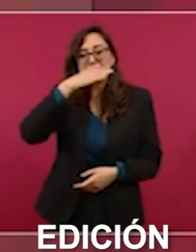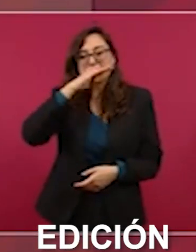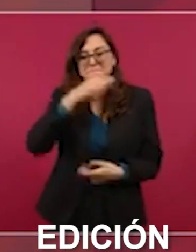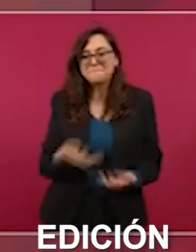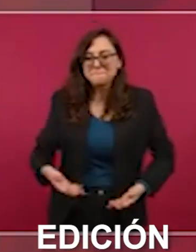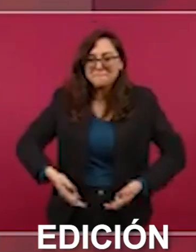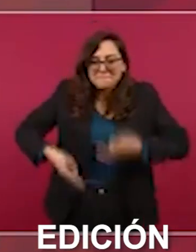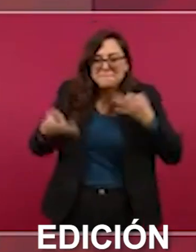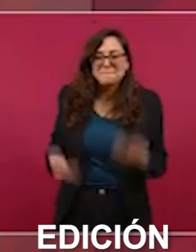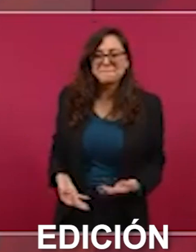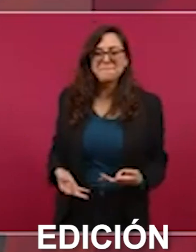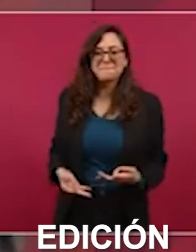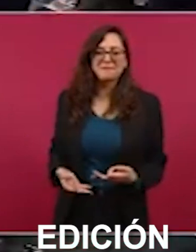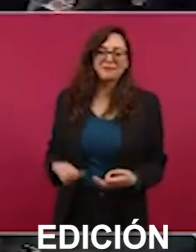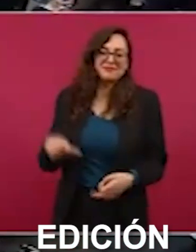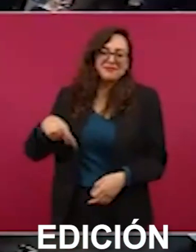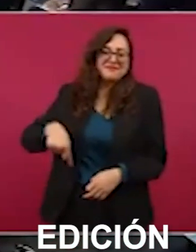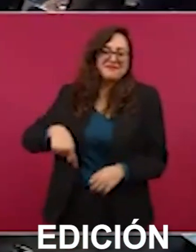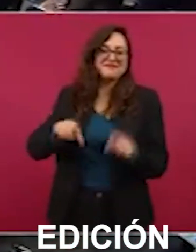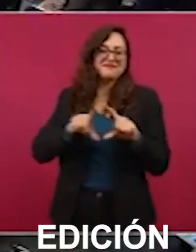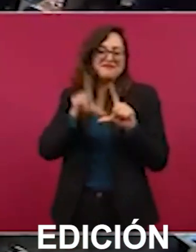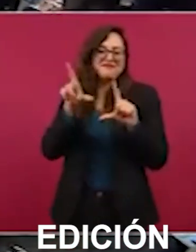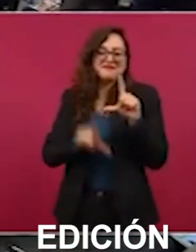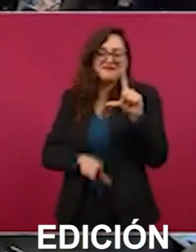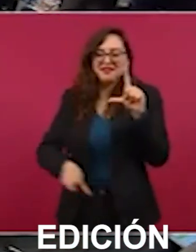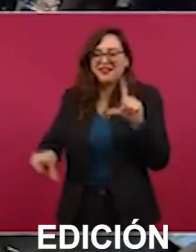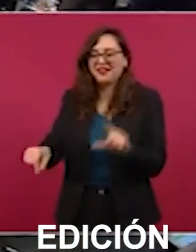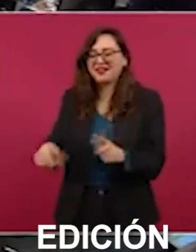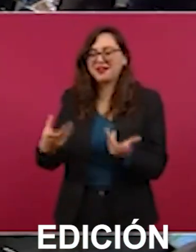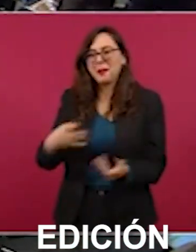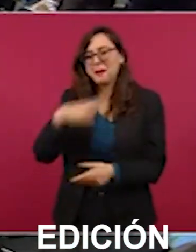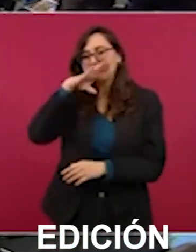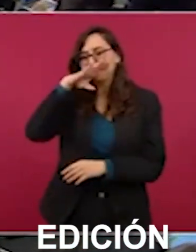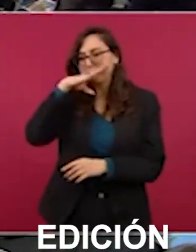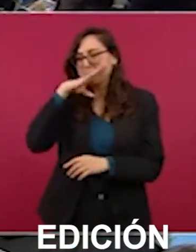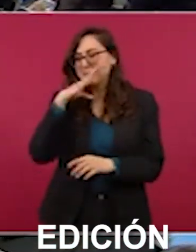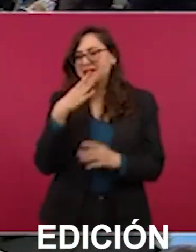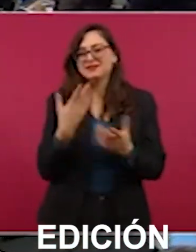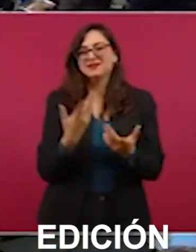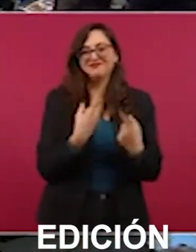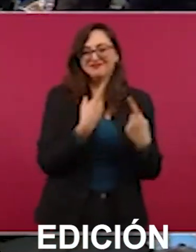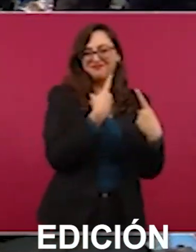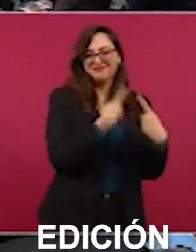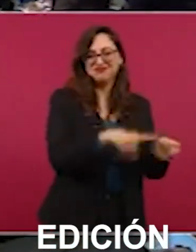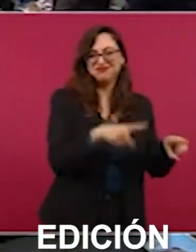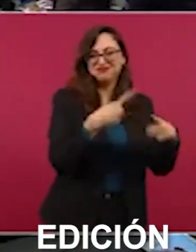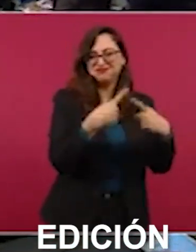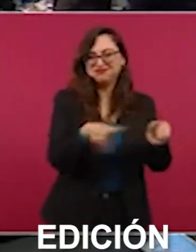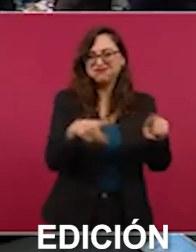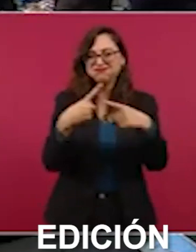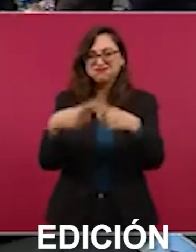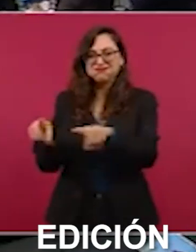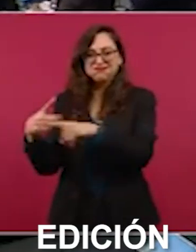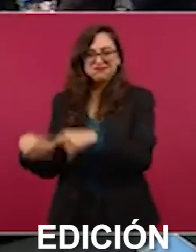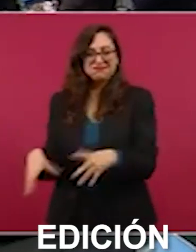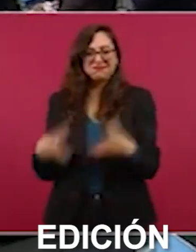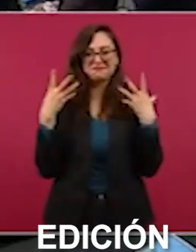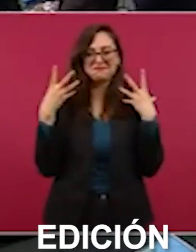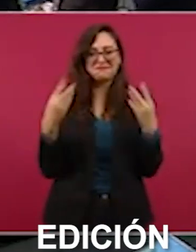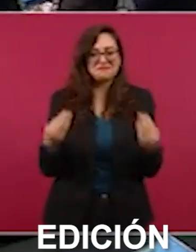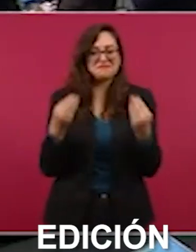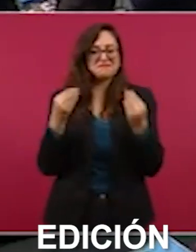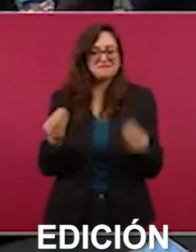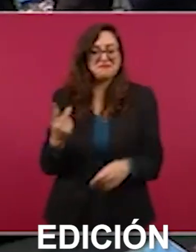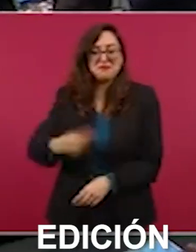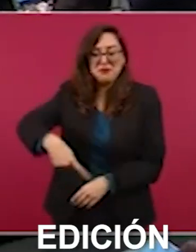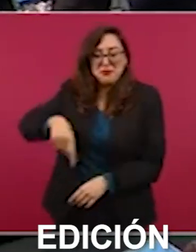México y tenemos muchísimas variedades nativas y que es nuestro patrimonio